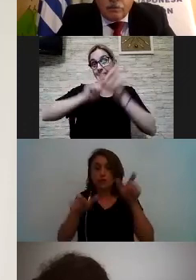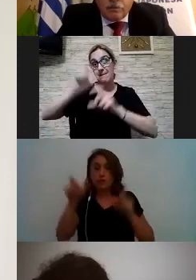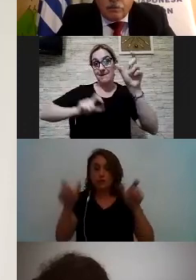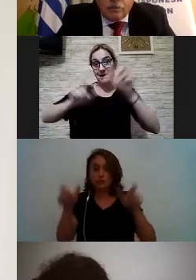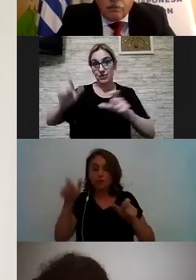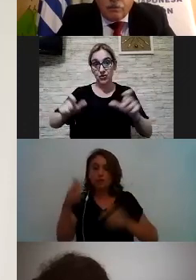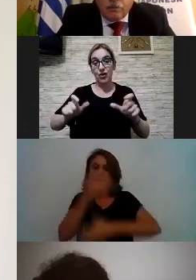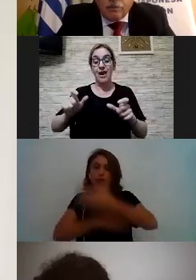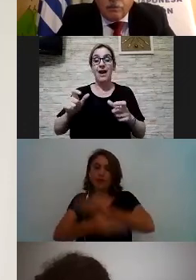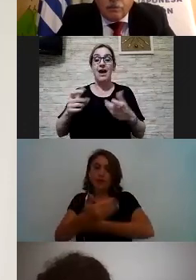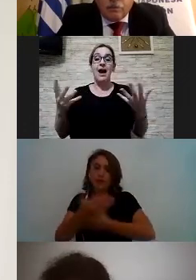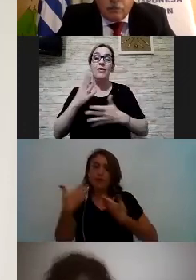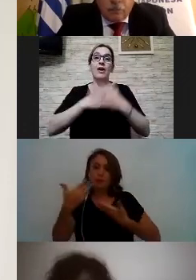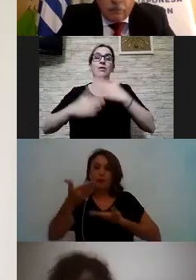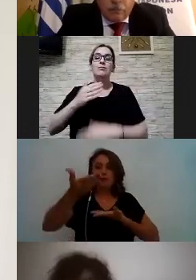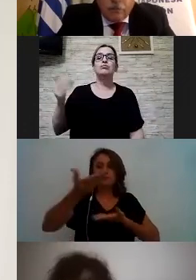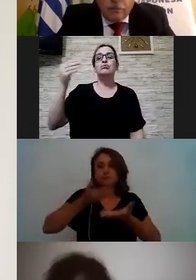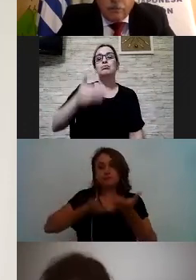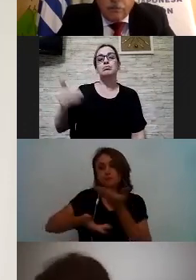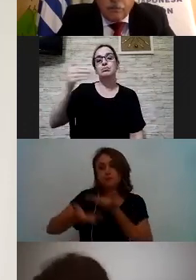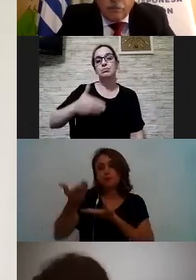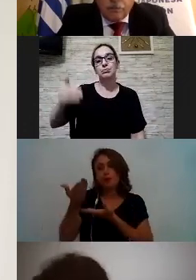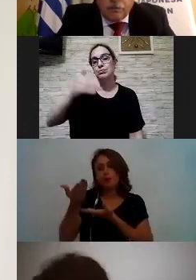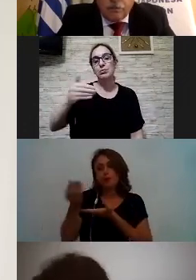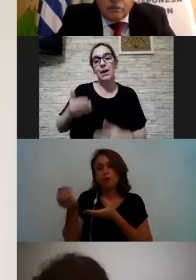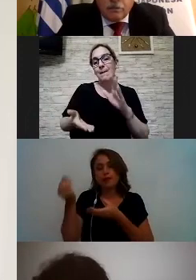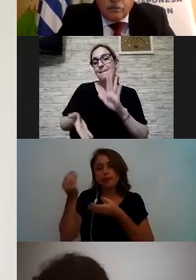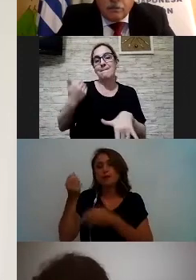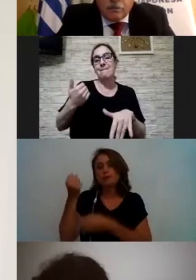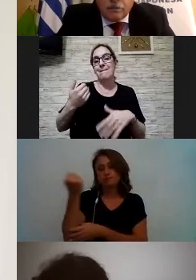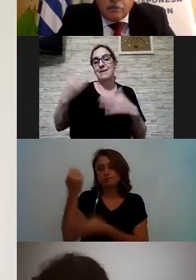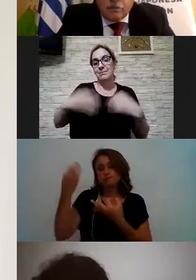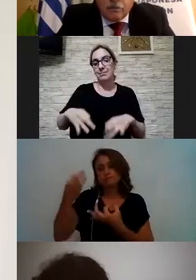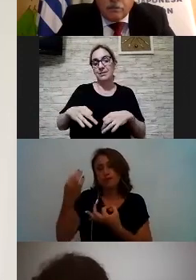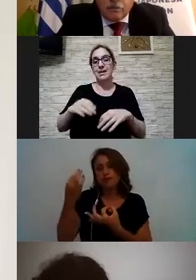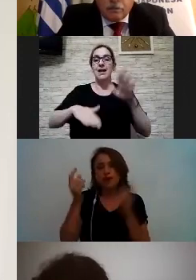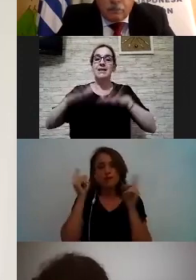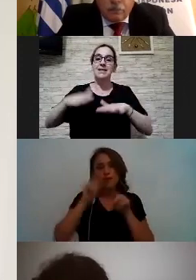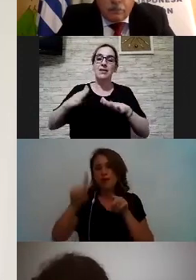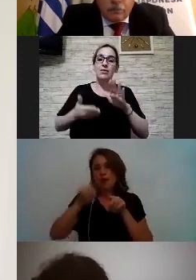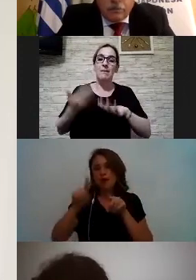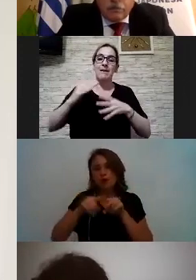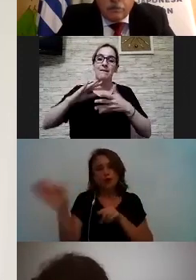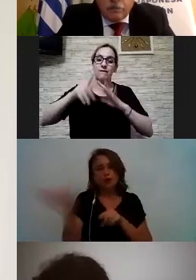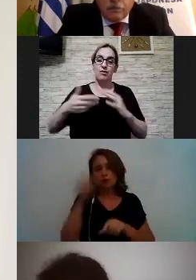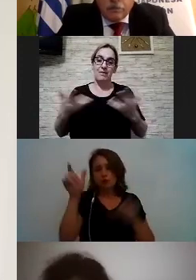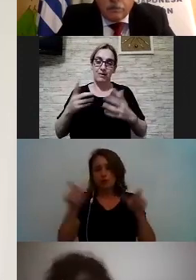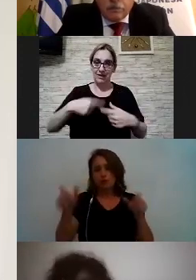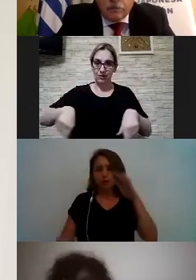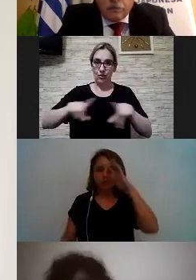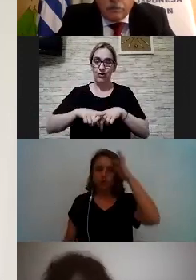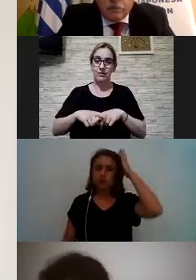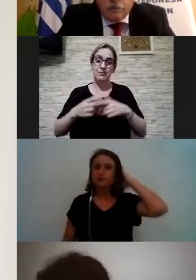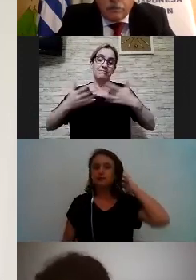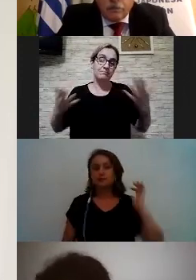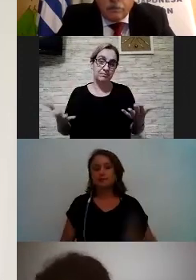discapacidad puedan participar de forma más bien y efectiva en las mismas condiciones que ofrecen las personas así que bueno